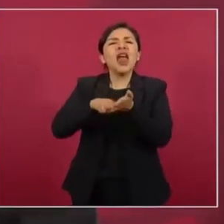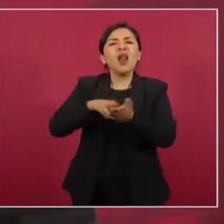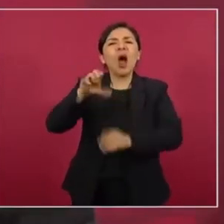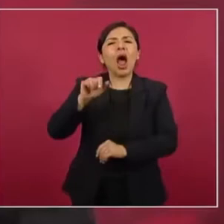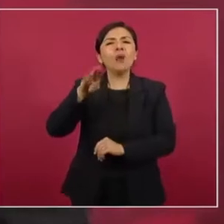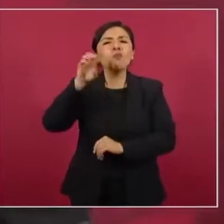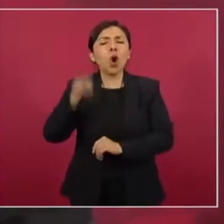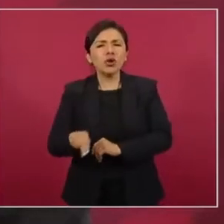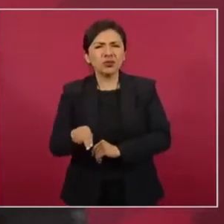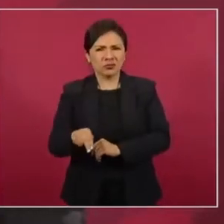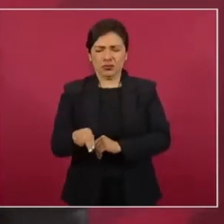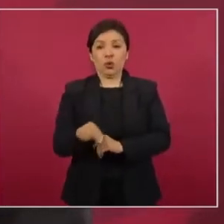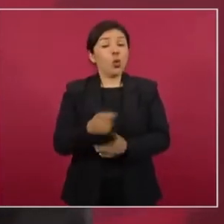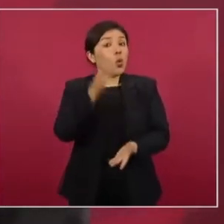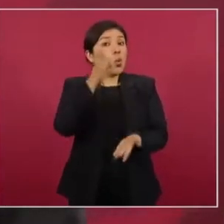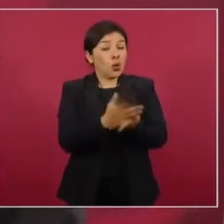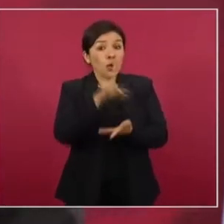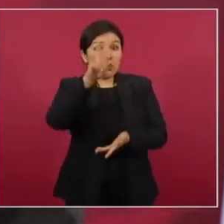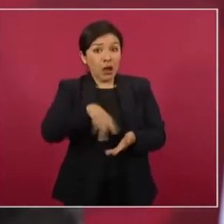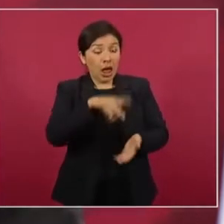Y la única energía limpia